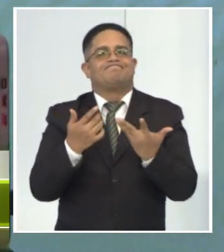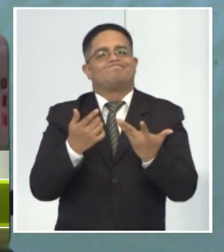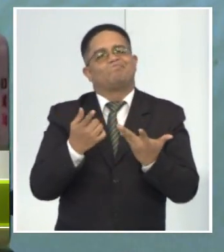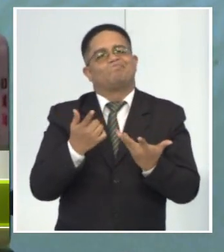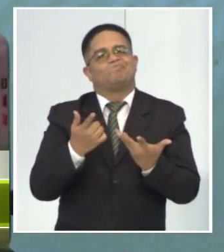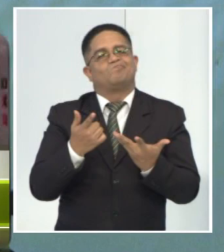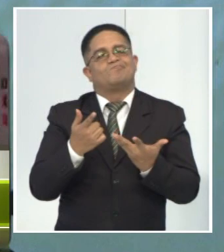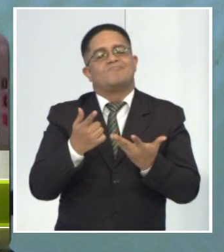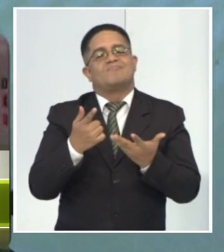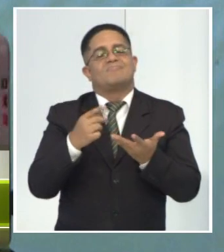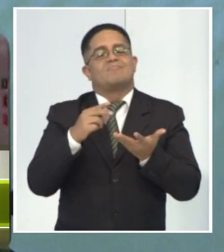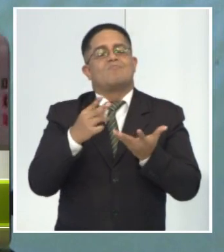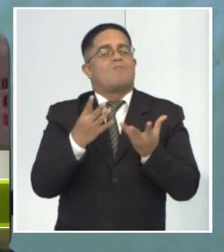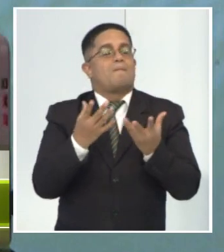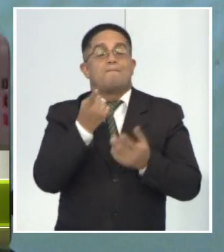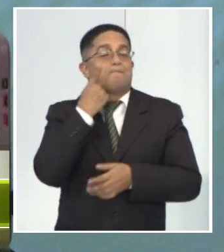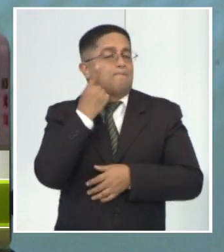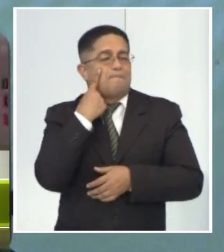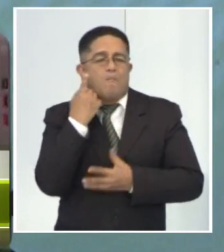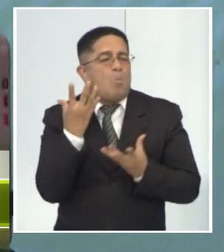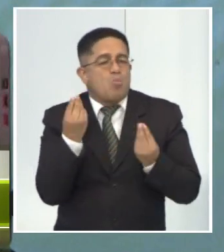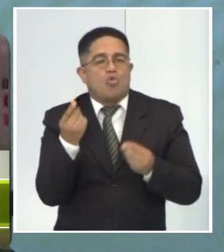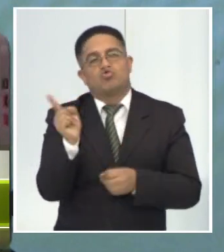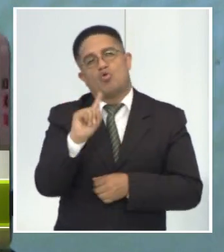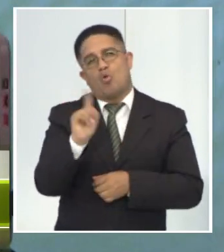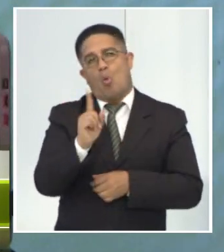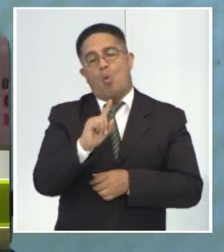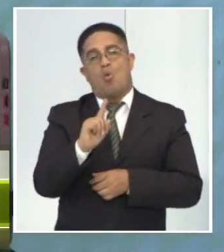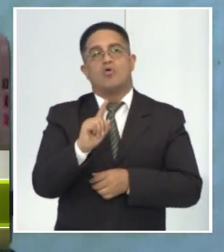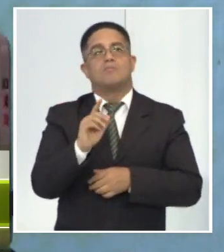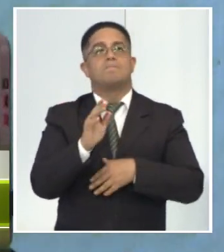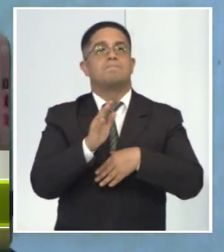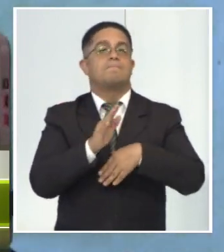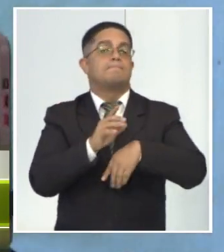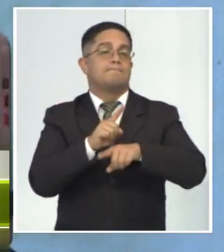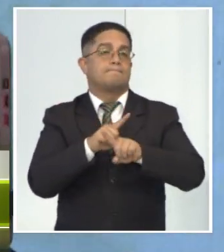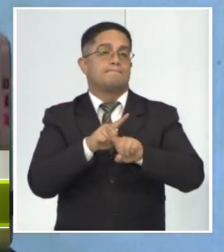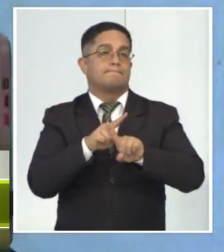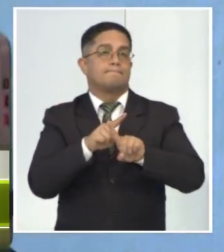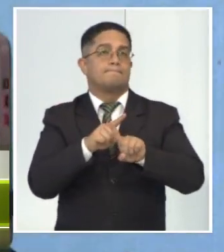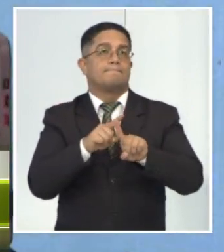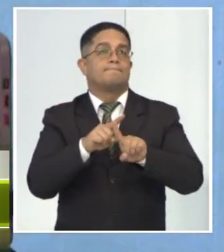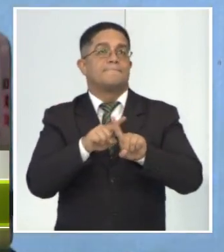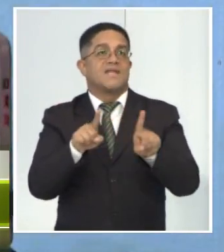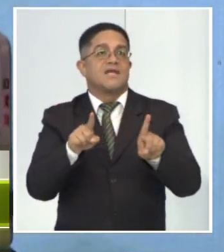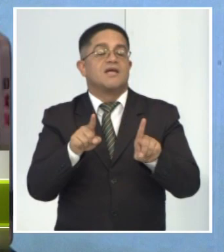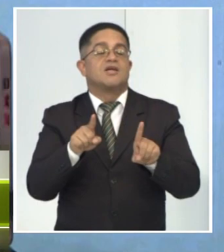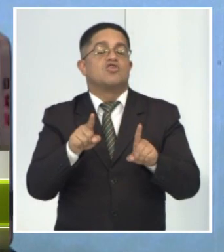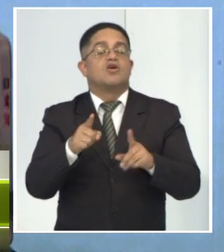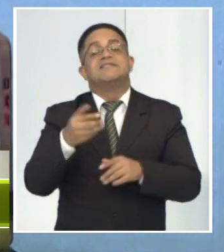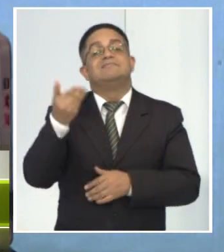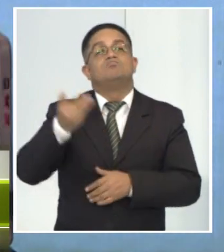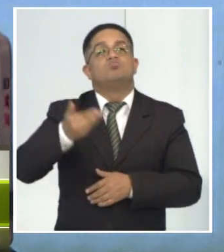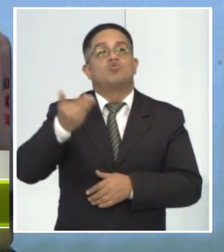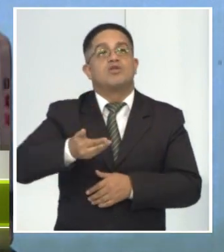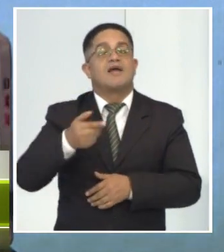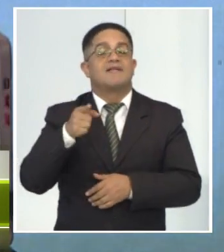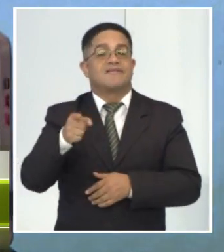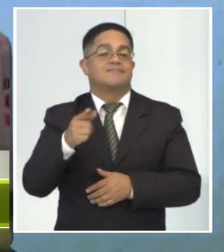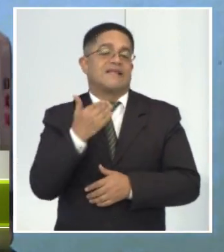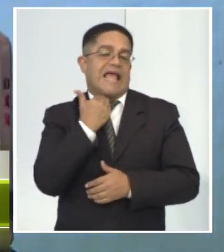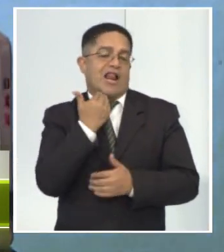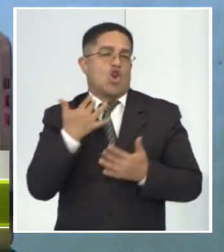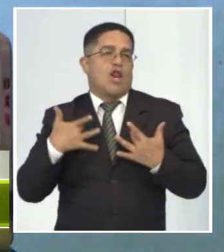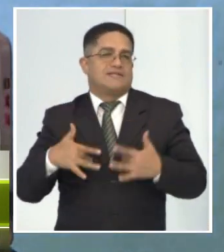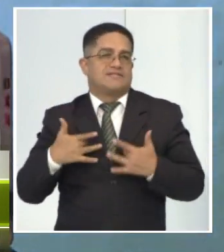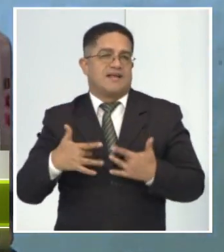Lo más común de entender, porque la persona que nos preguntó ha estado bastante informada de algunas cosas. Lo importante es que esto es un síntoma y lo